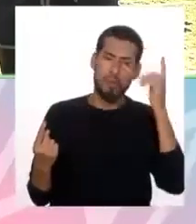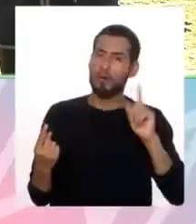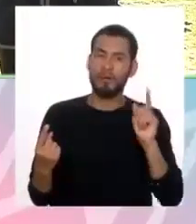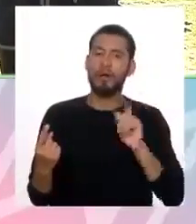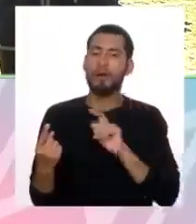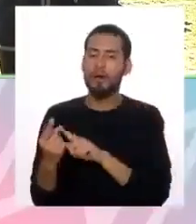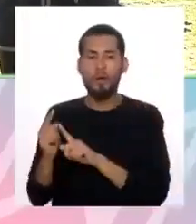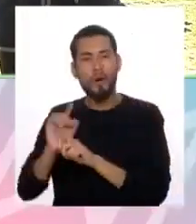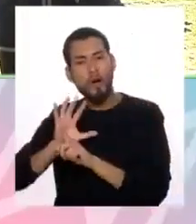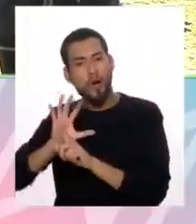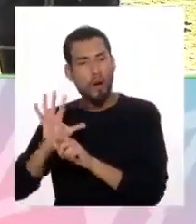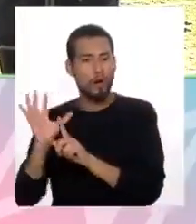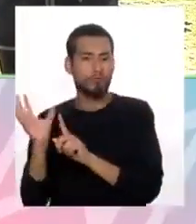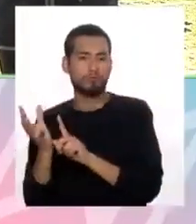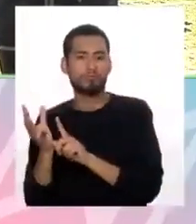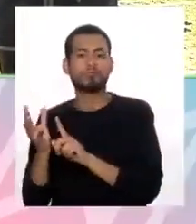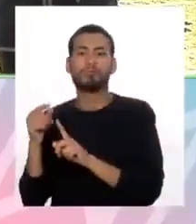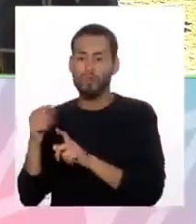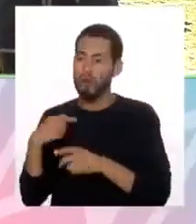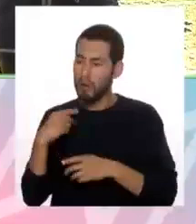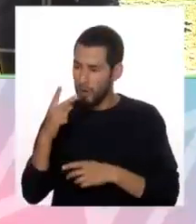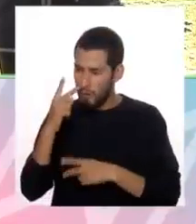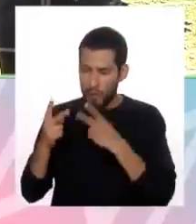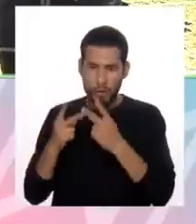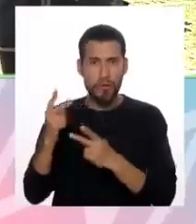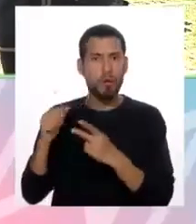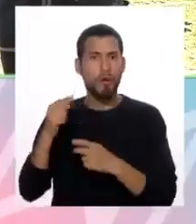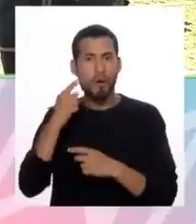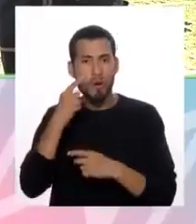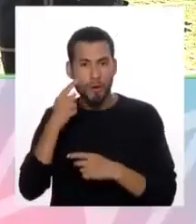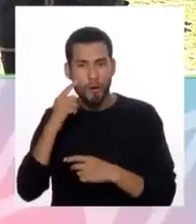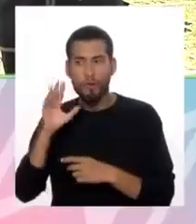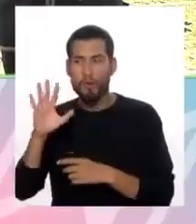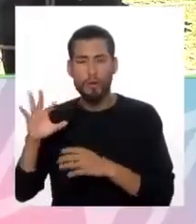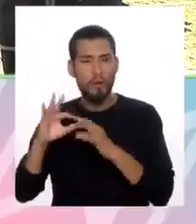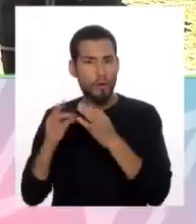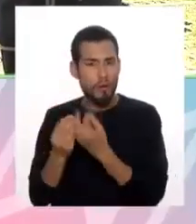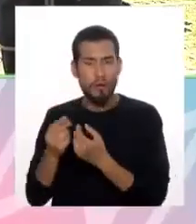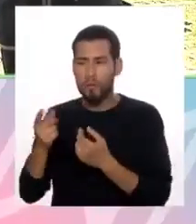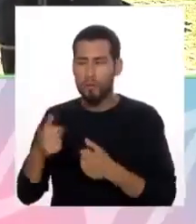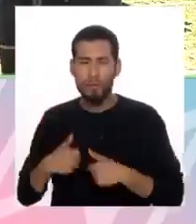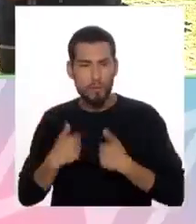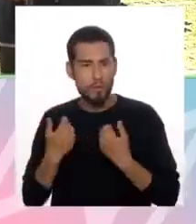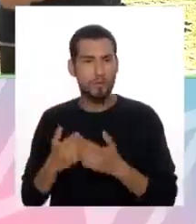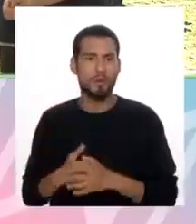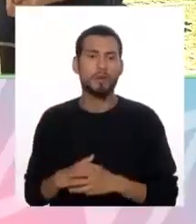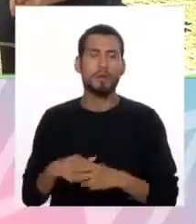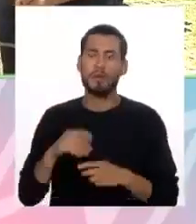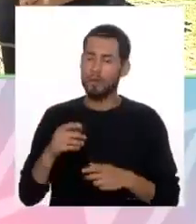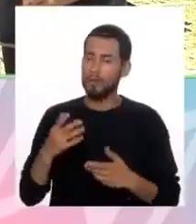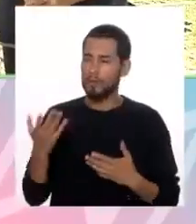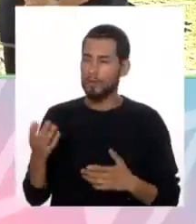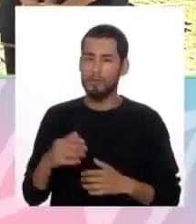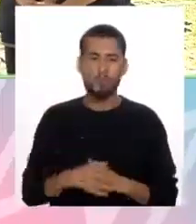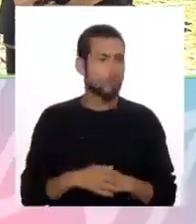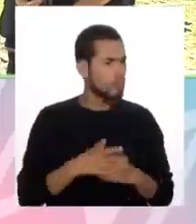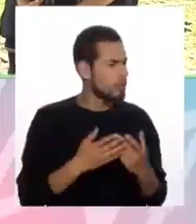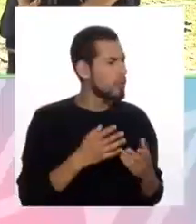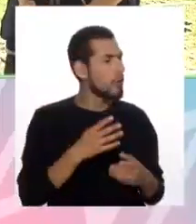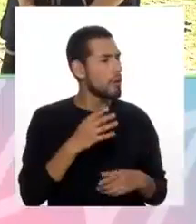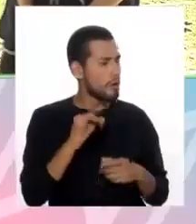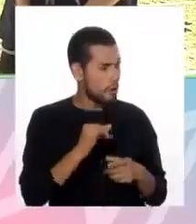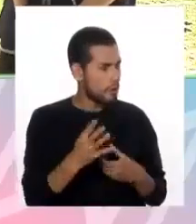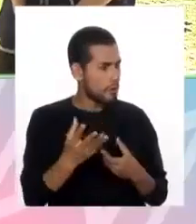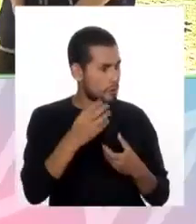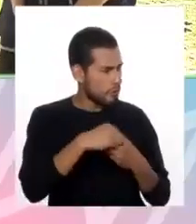detrás. Entonces, también se hacen las visitas para conocer cómo esta persona vive. ¿Cómo puede influir